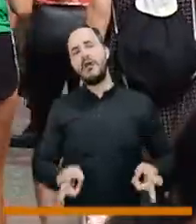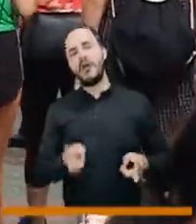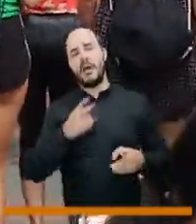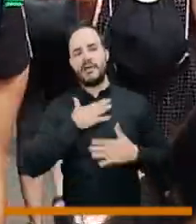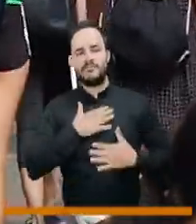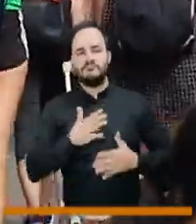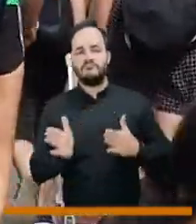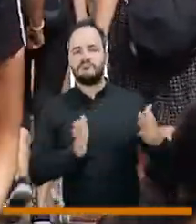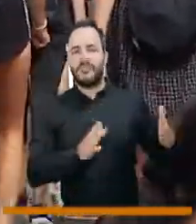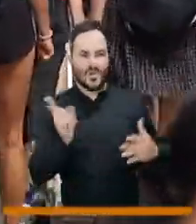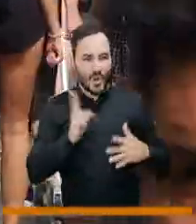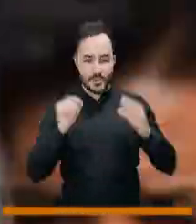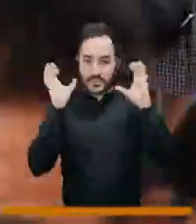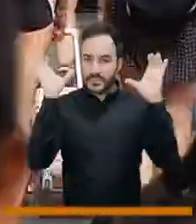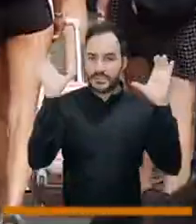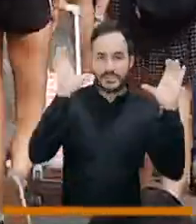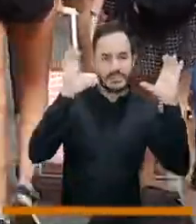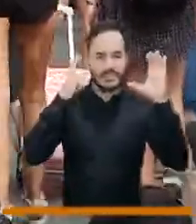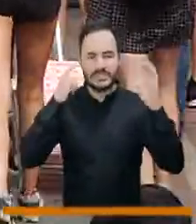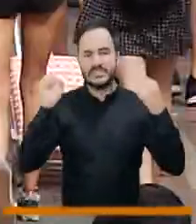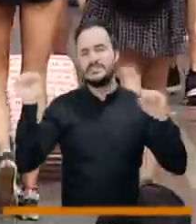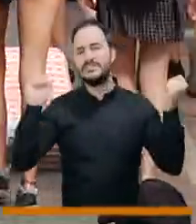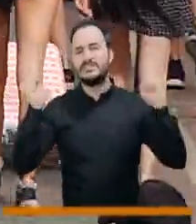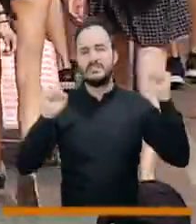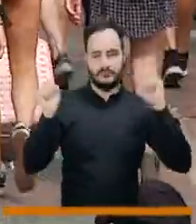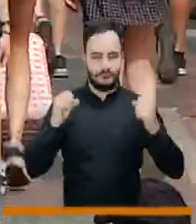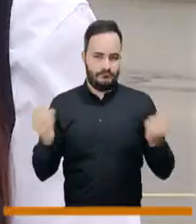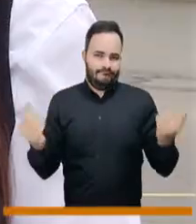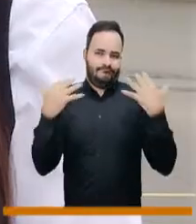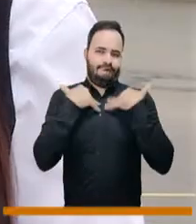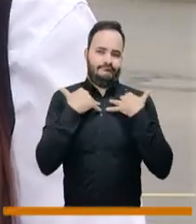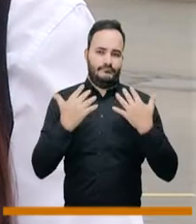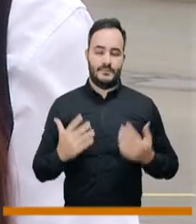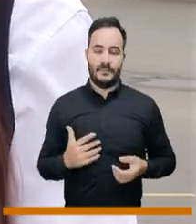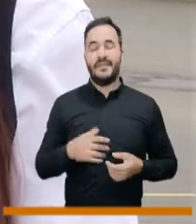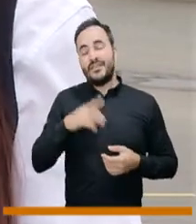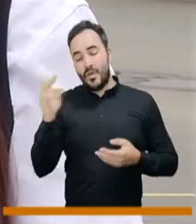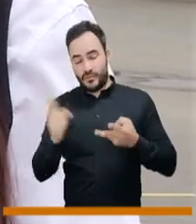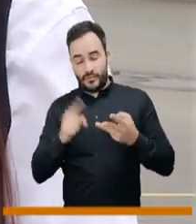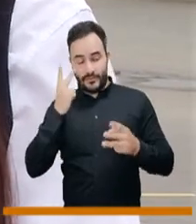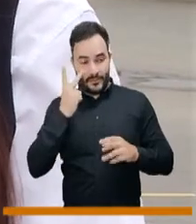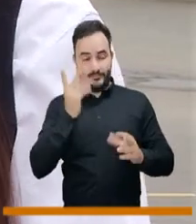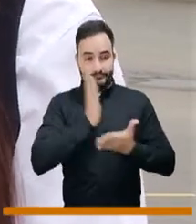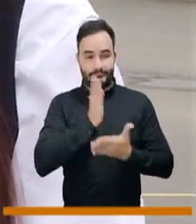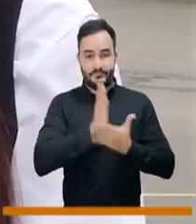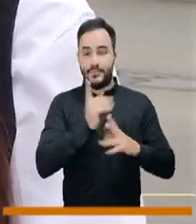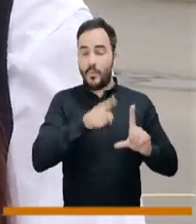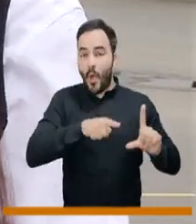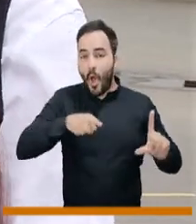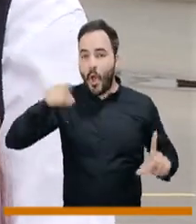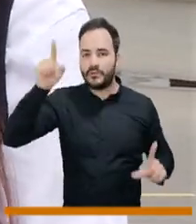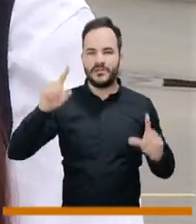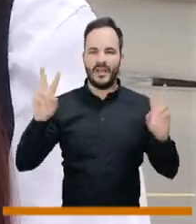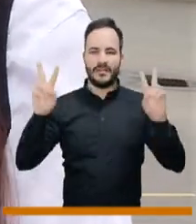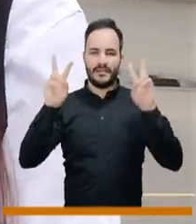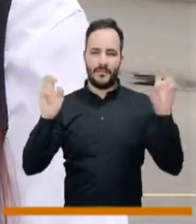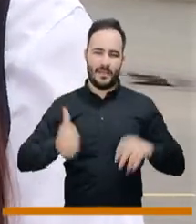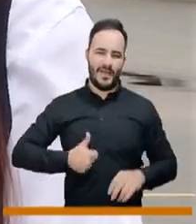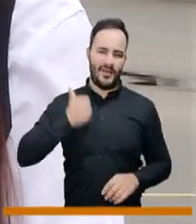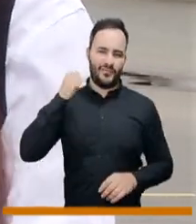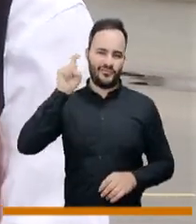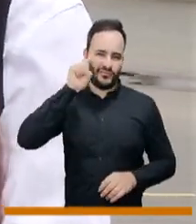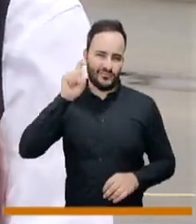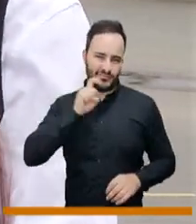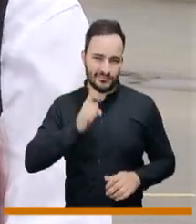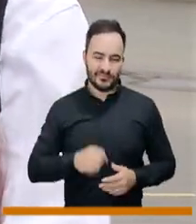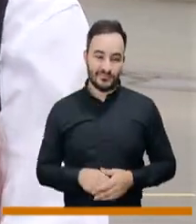del tiempo, entonces eso también nos ayuda. Y otra de las dificultades que hemos tenido muy grandes es el aumento del abuso sexual. Las víctimas de abuso